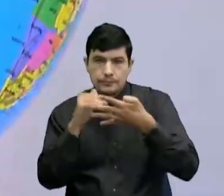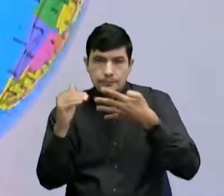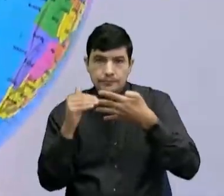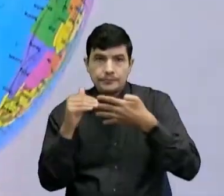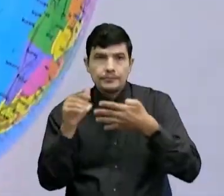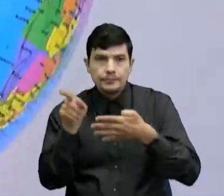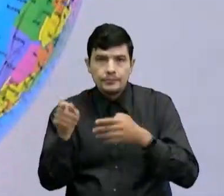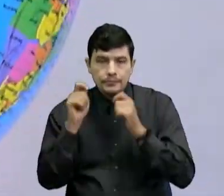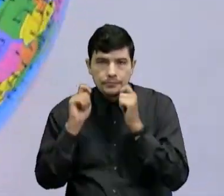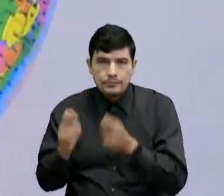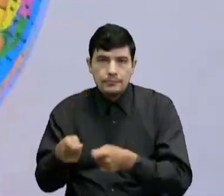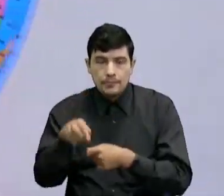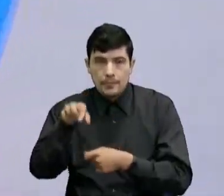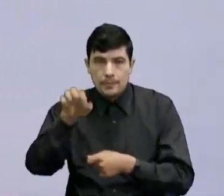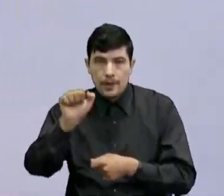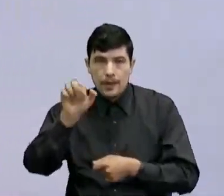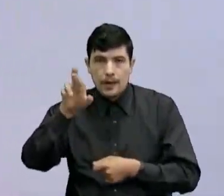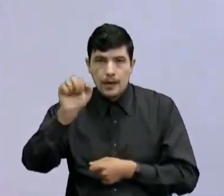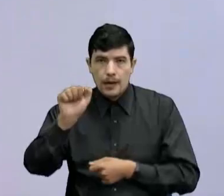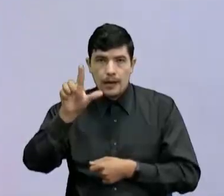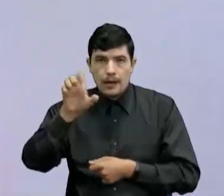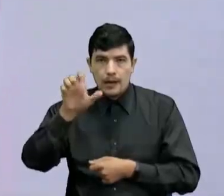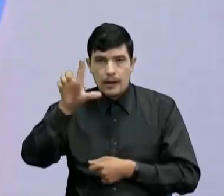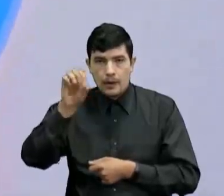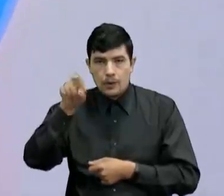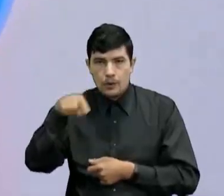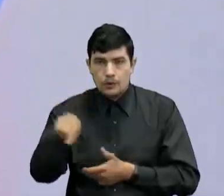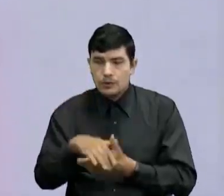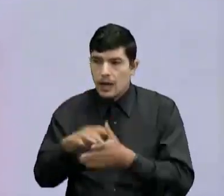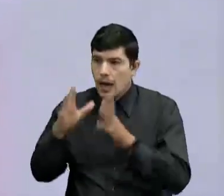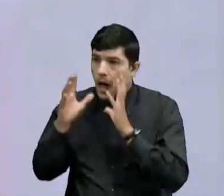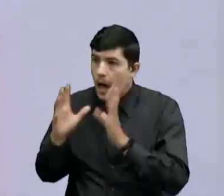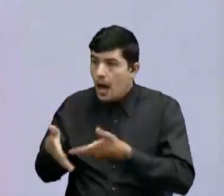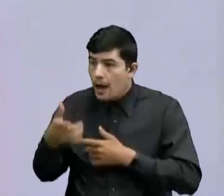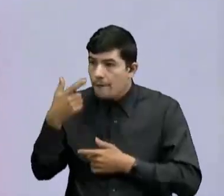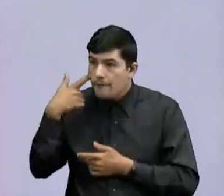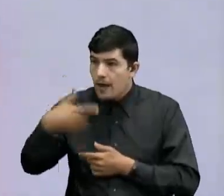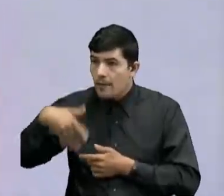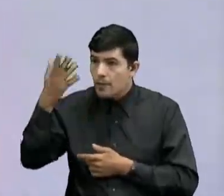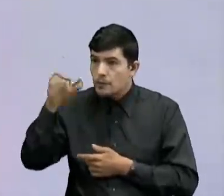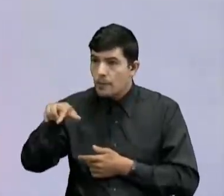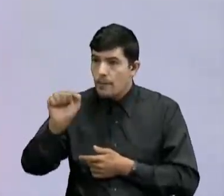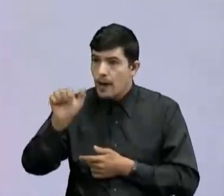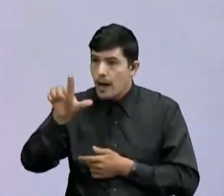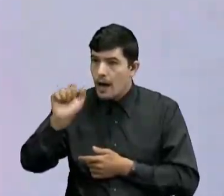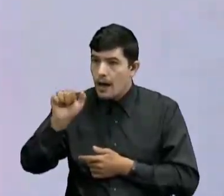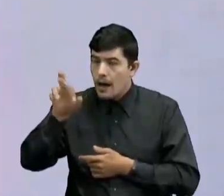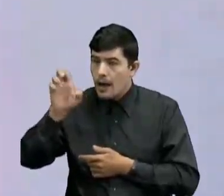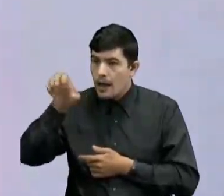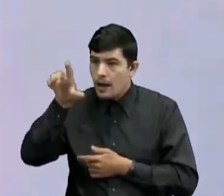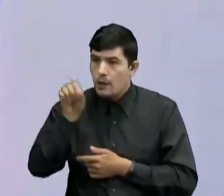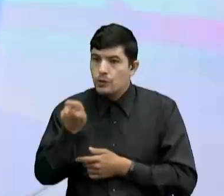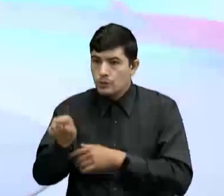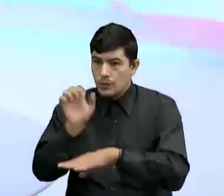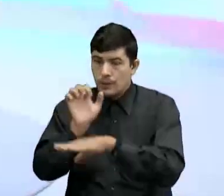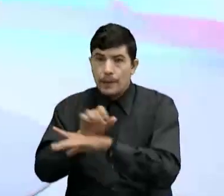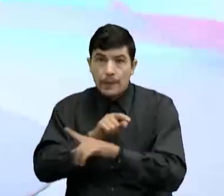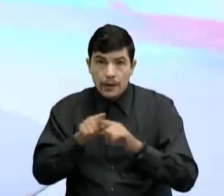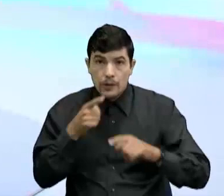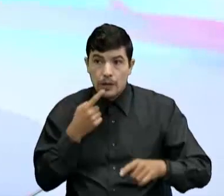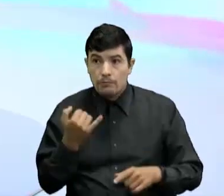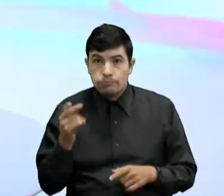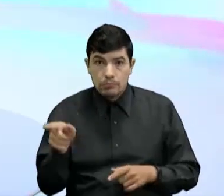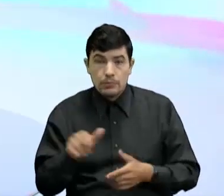Se van a llamar Paralelos El paralelo El famosísimo Paralelo del ecuador Yo no conozco Ecuador Pero dicen que